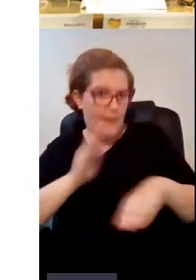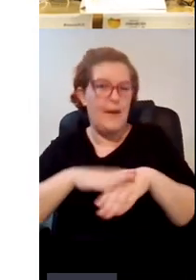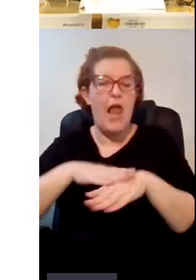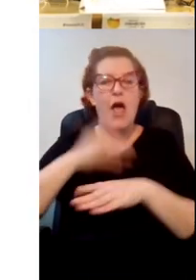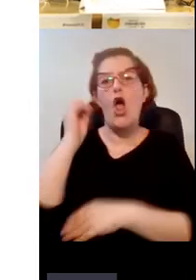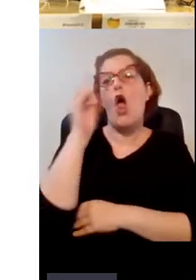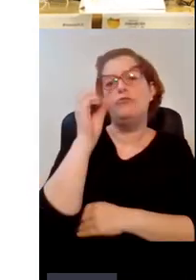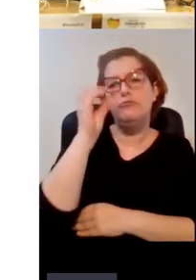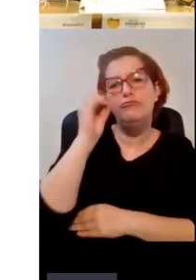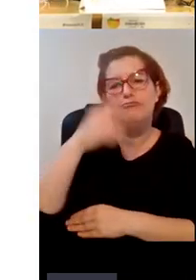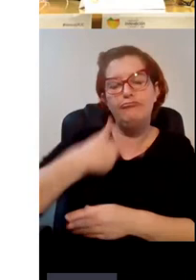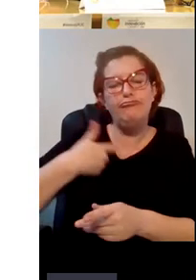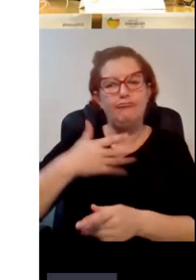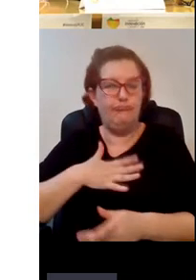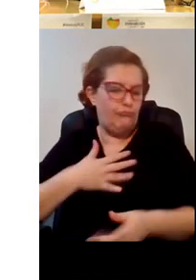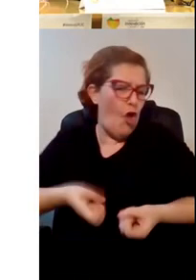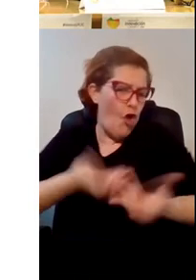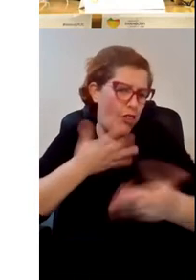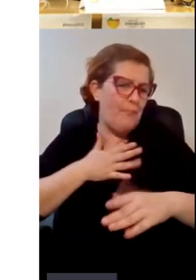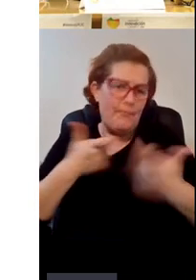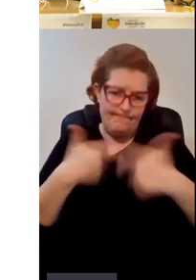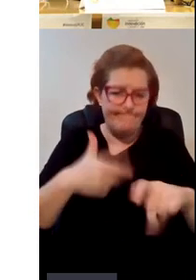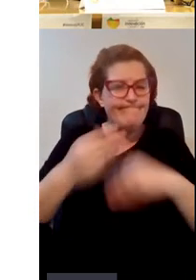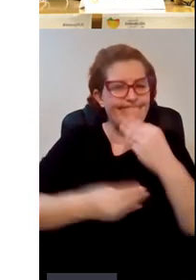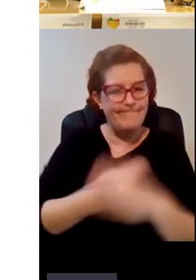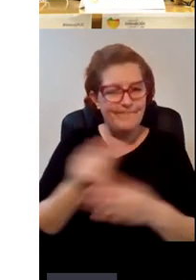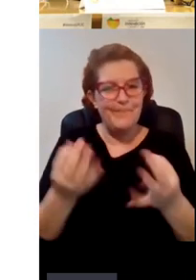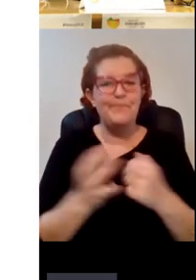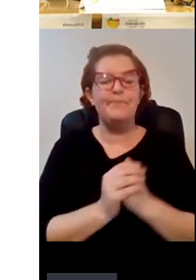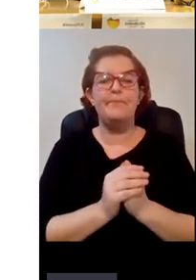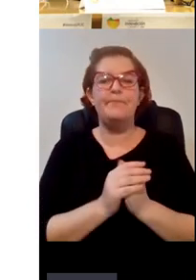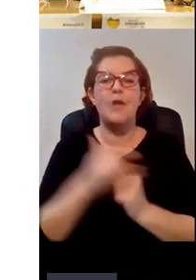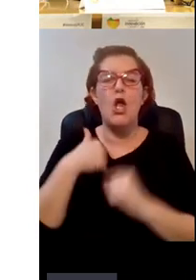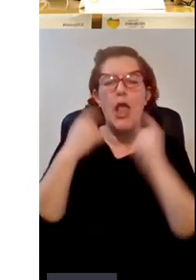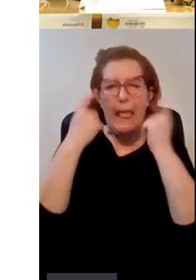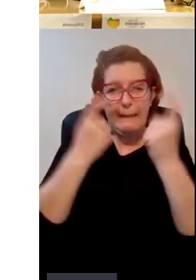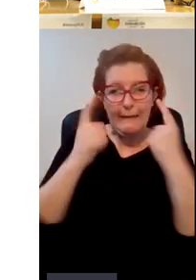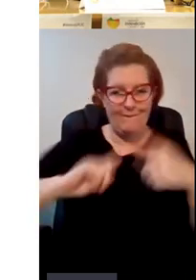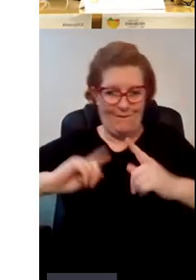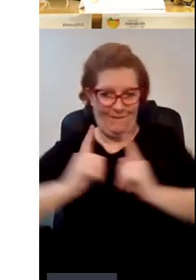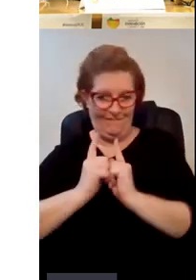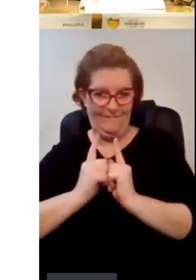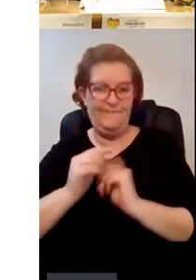que hacemos y voy a intentar ser breve